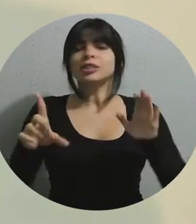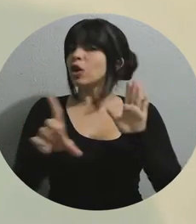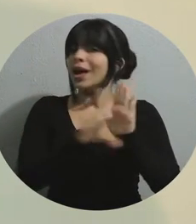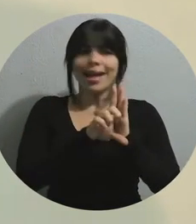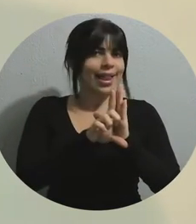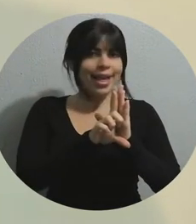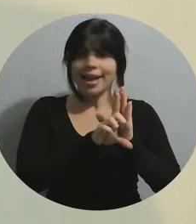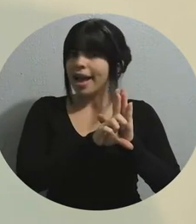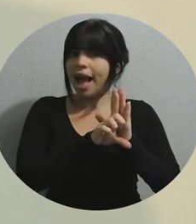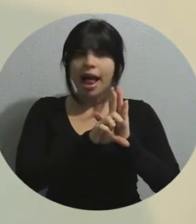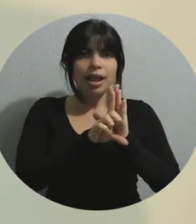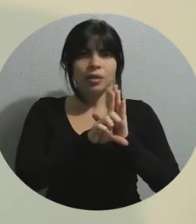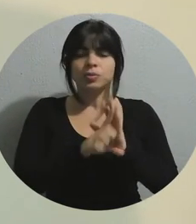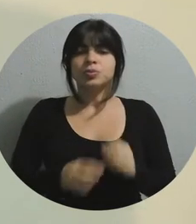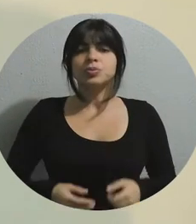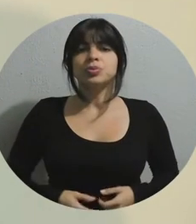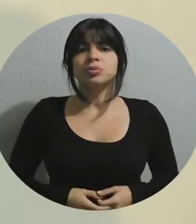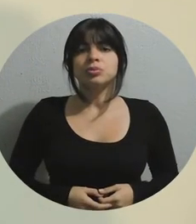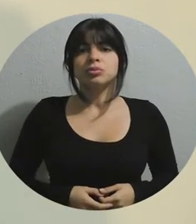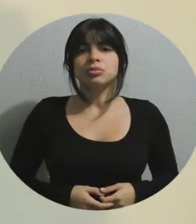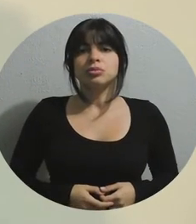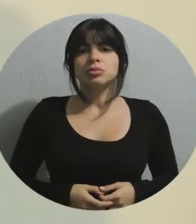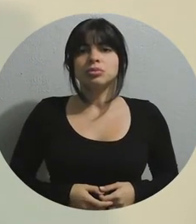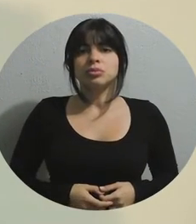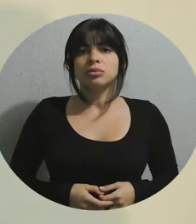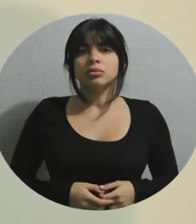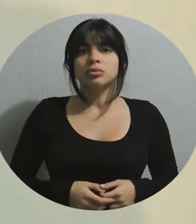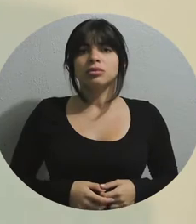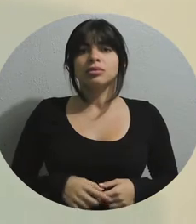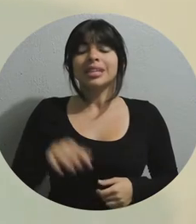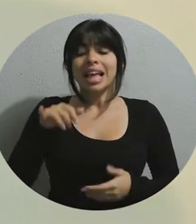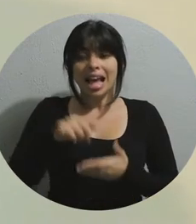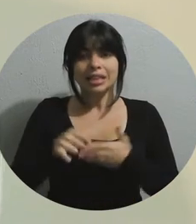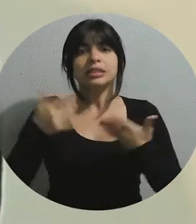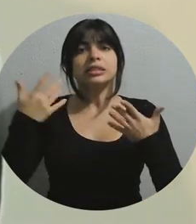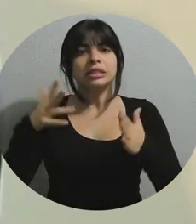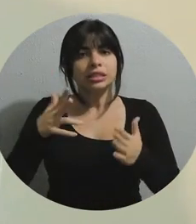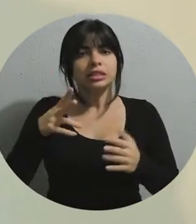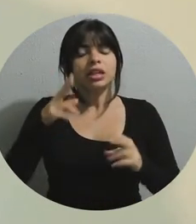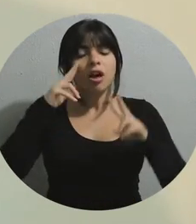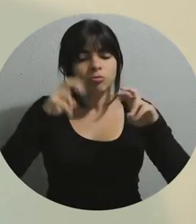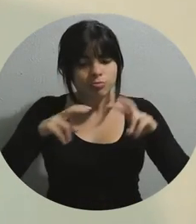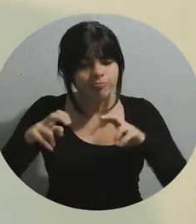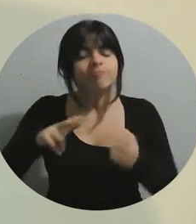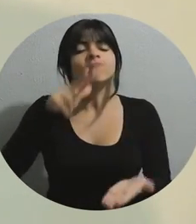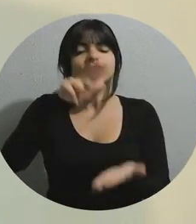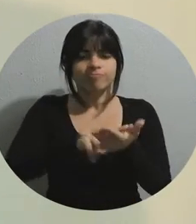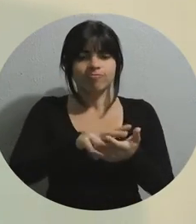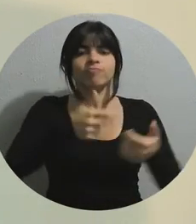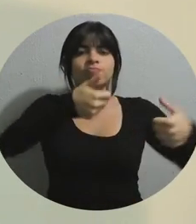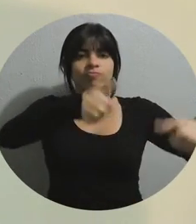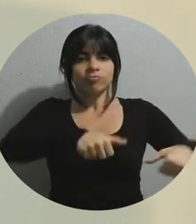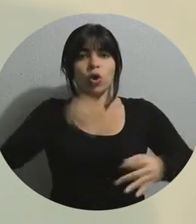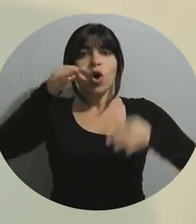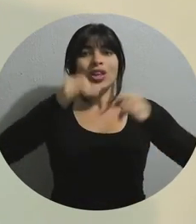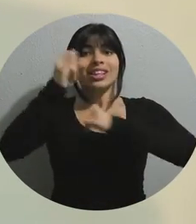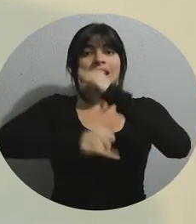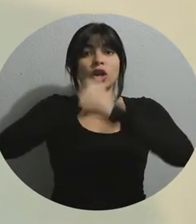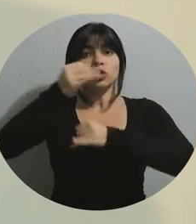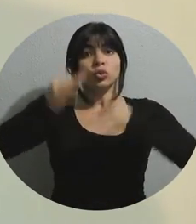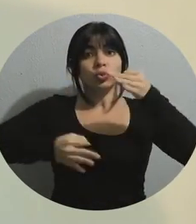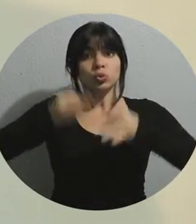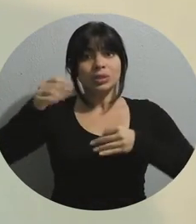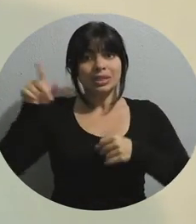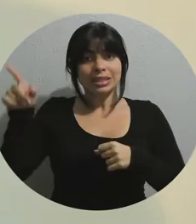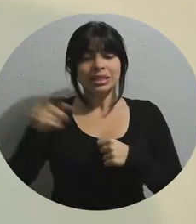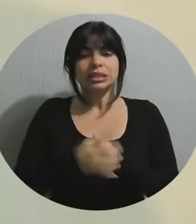un acto de abierta ilegalidad que hoy ha sido ratificada por la Corte Internacional de Justicia, que